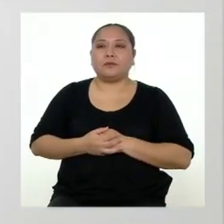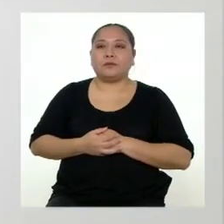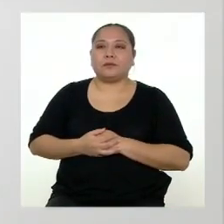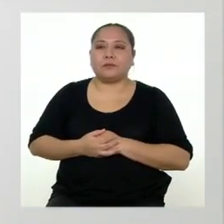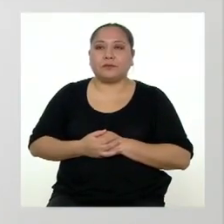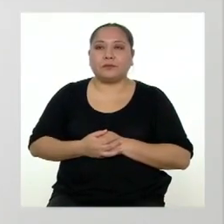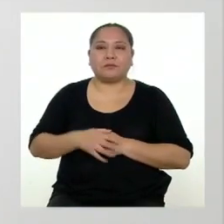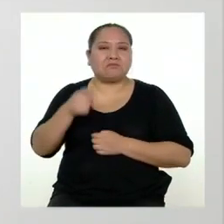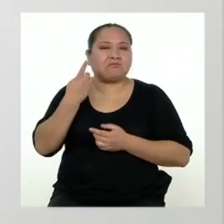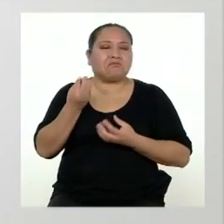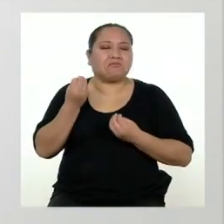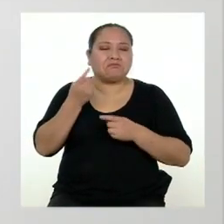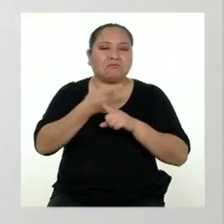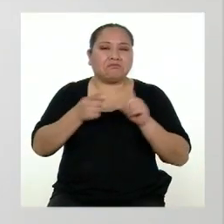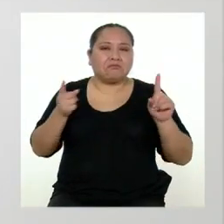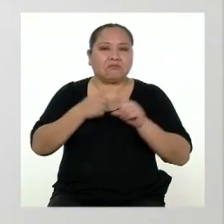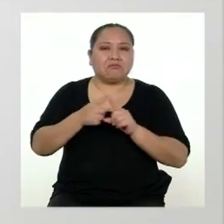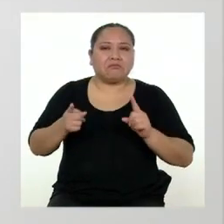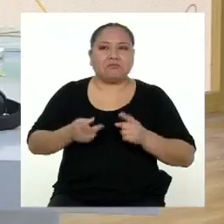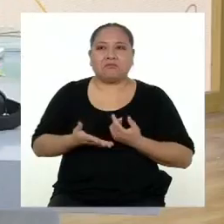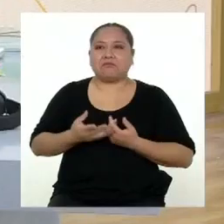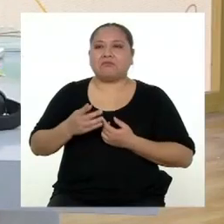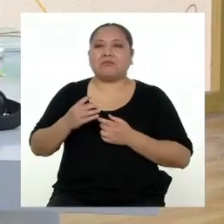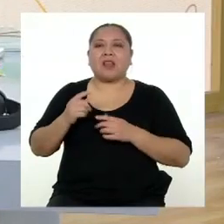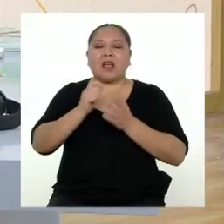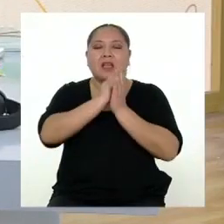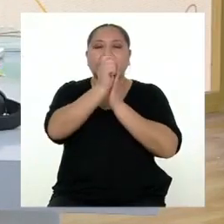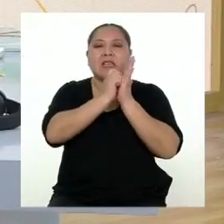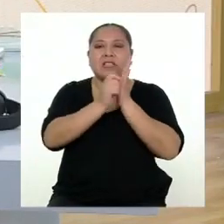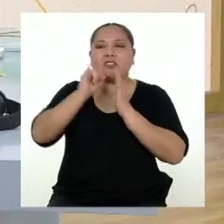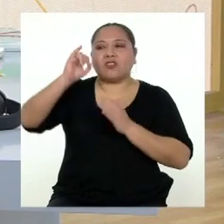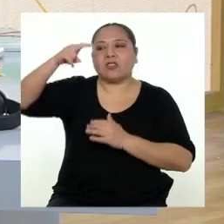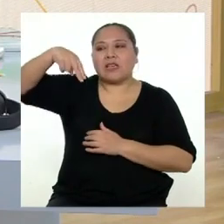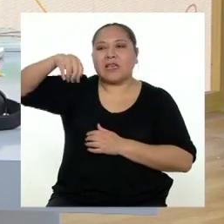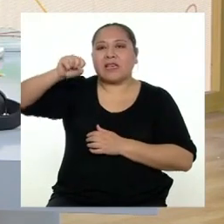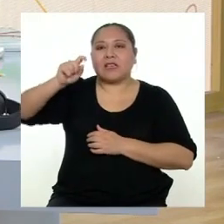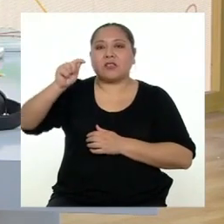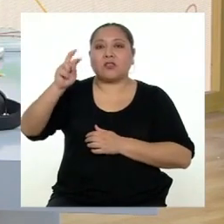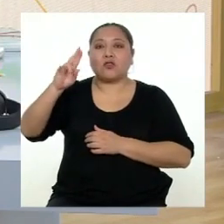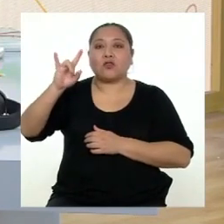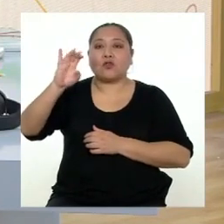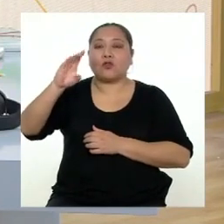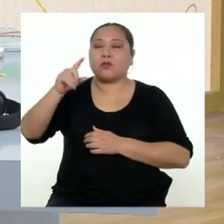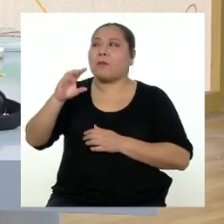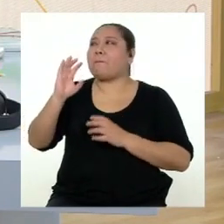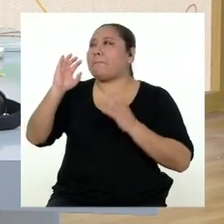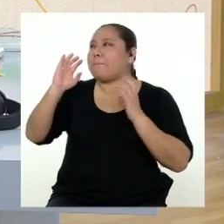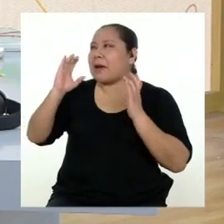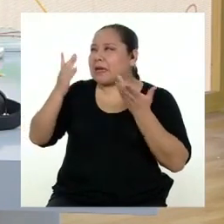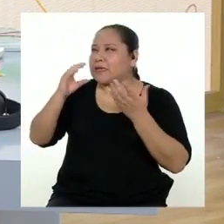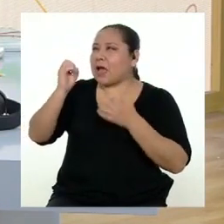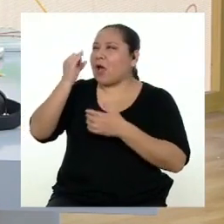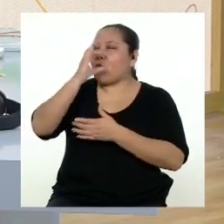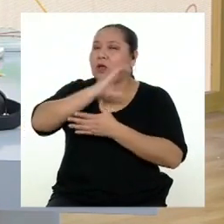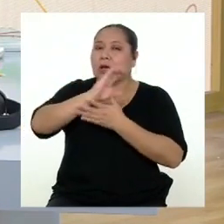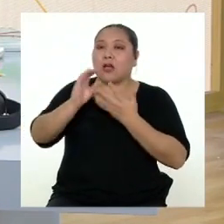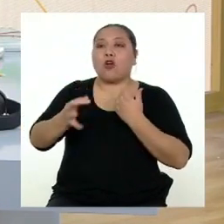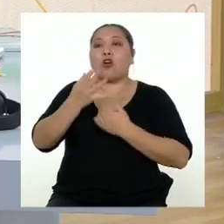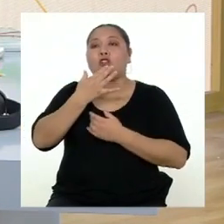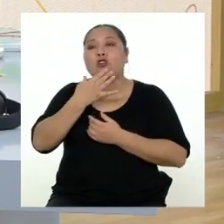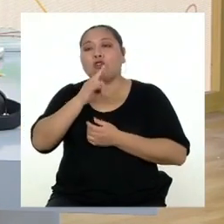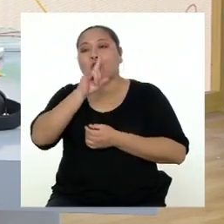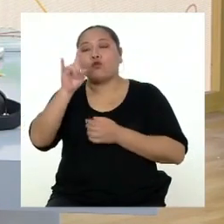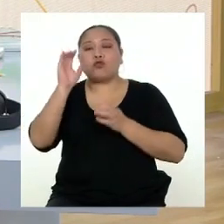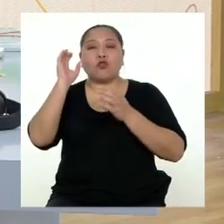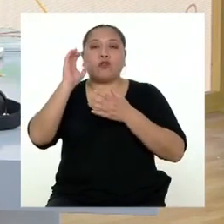¿Y en qué se diferencian de los textos instructivos? Aunque comparte algunas características con los textos instructivos, como los colores, el